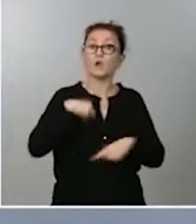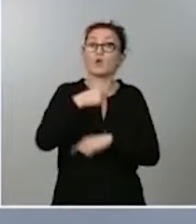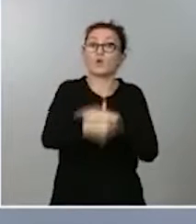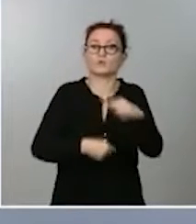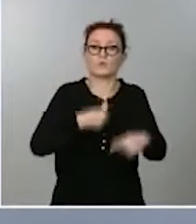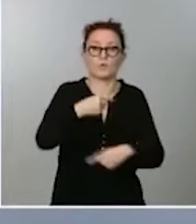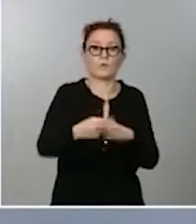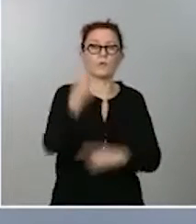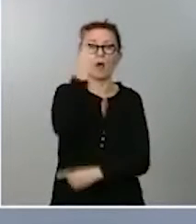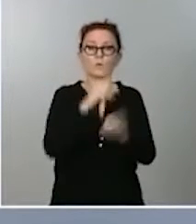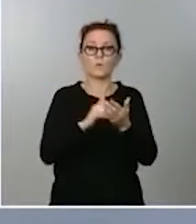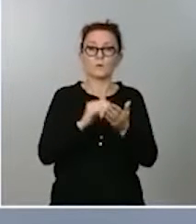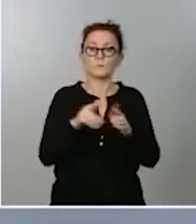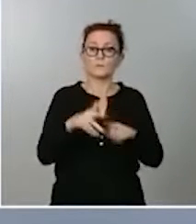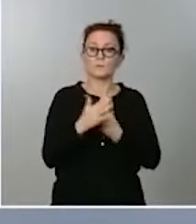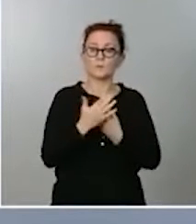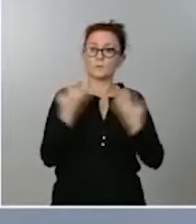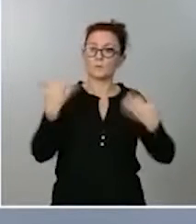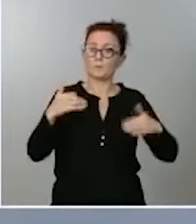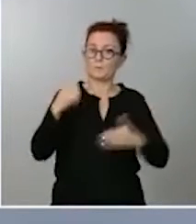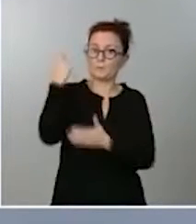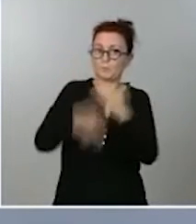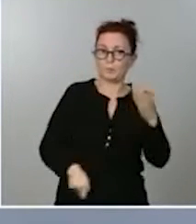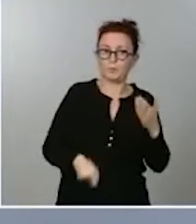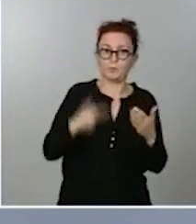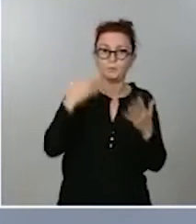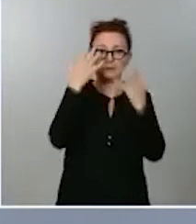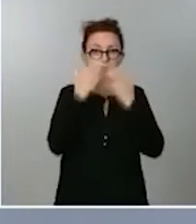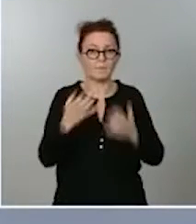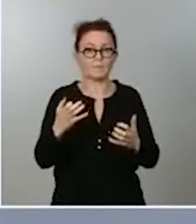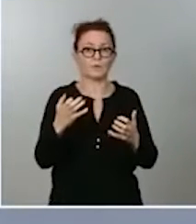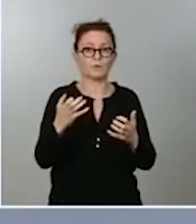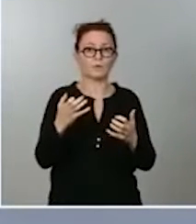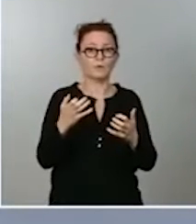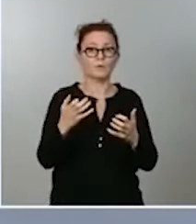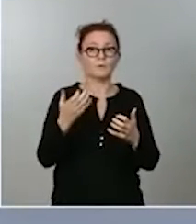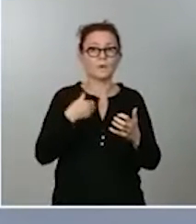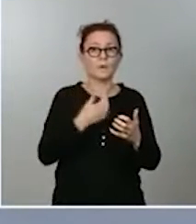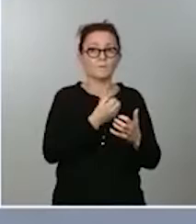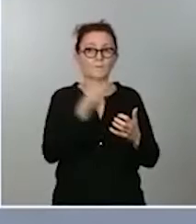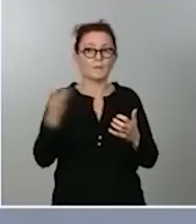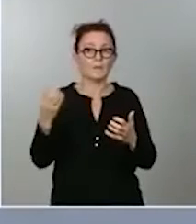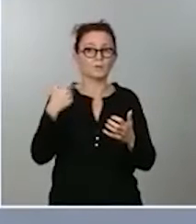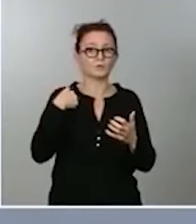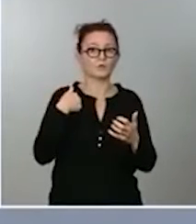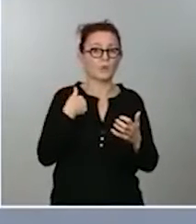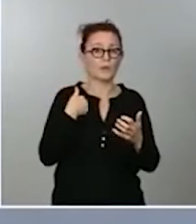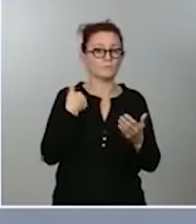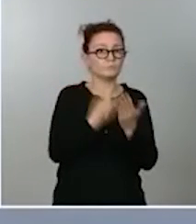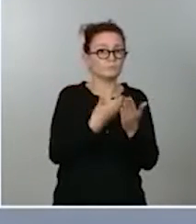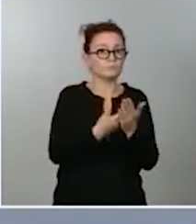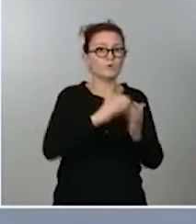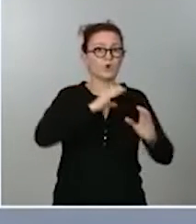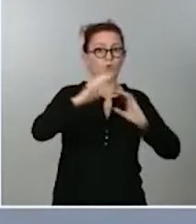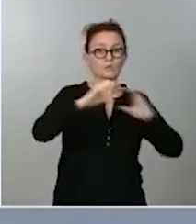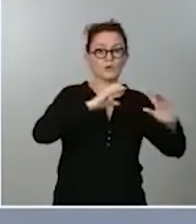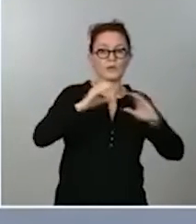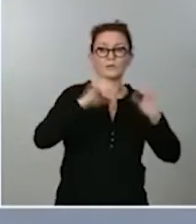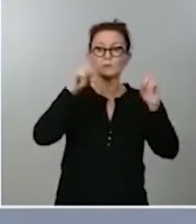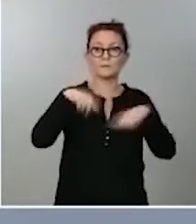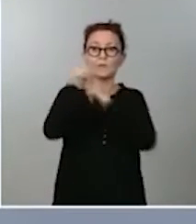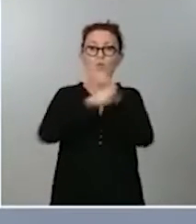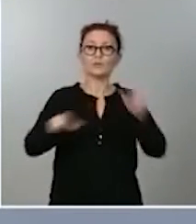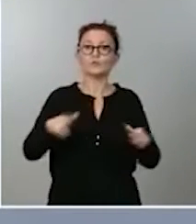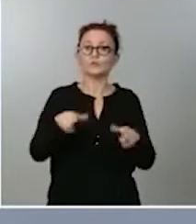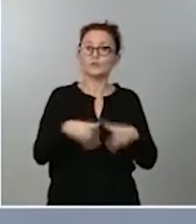tintes dramáticos y puestos de manifiesto por innumerables ejercicios periodísticos, por sociedad civil, por otro tipo de organizaciones